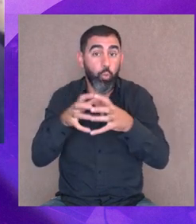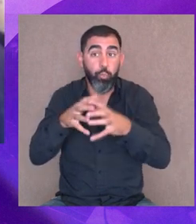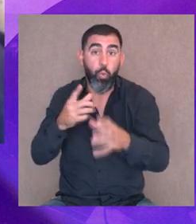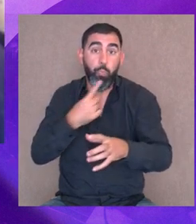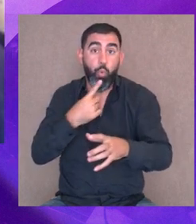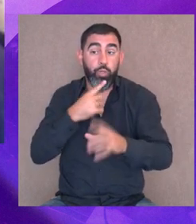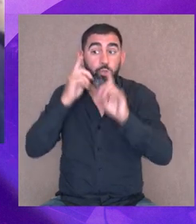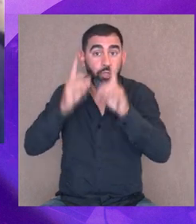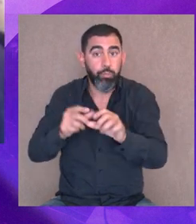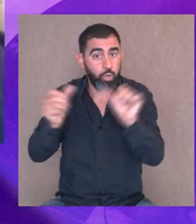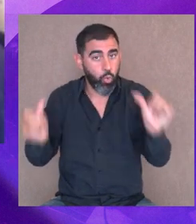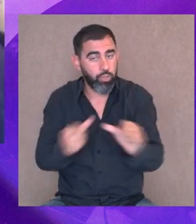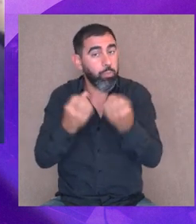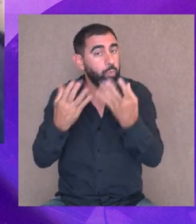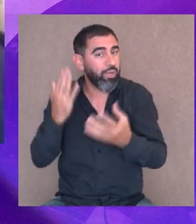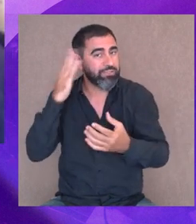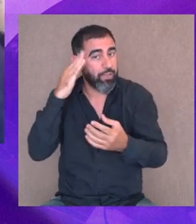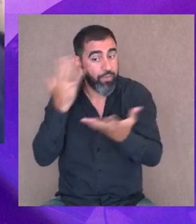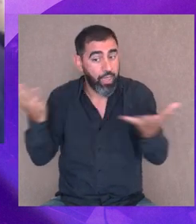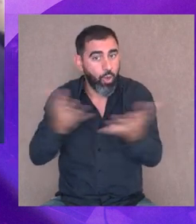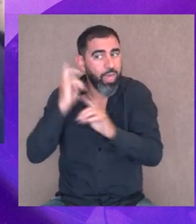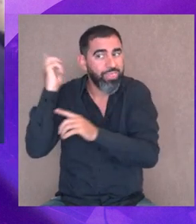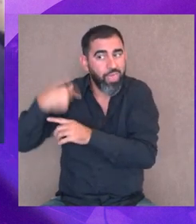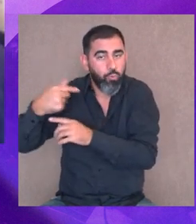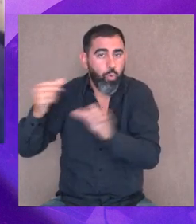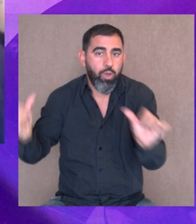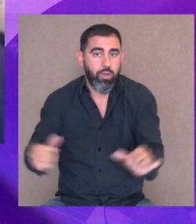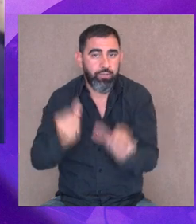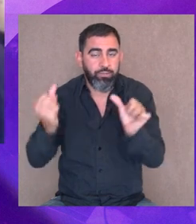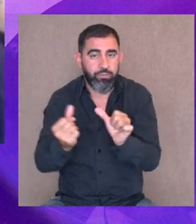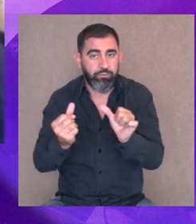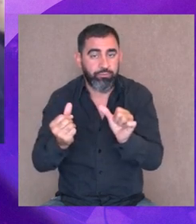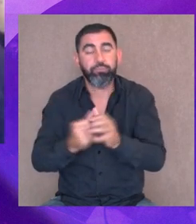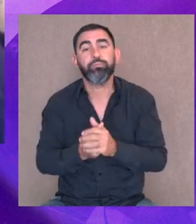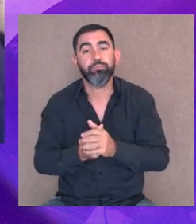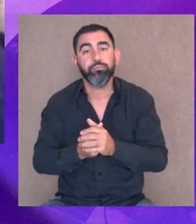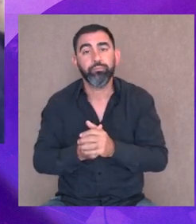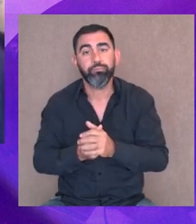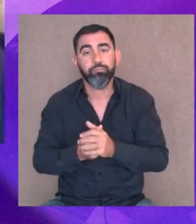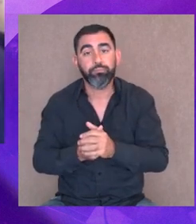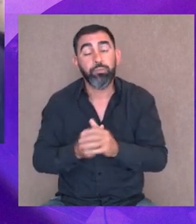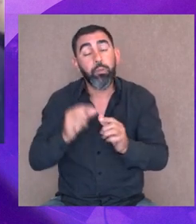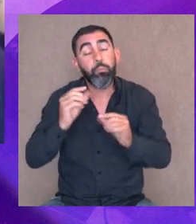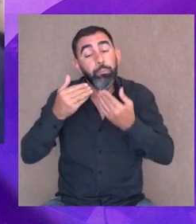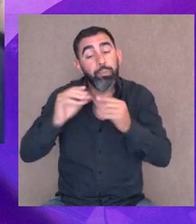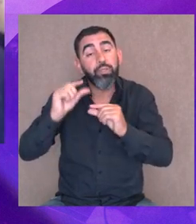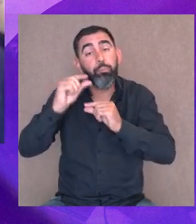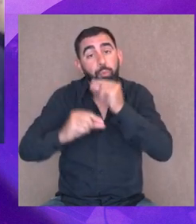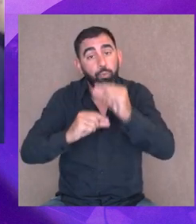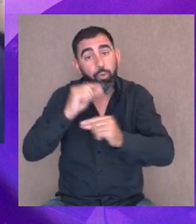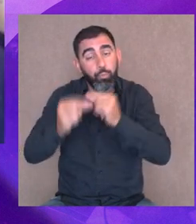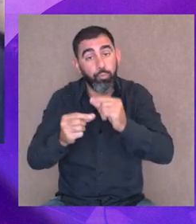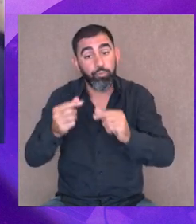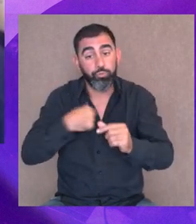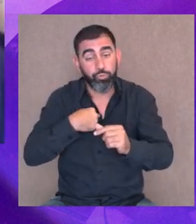política, creo que hasta lo hacen porque saben que ahora lo deben hacer, y bueno, por algo se empieza,